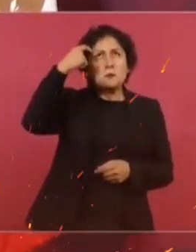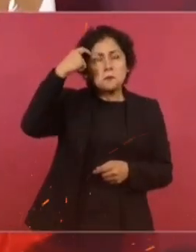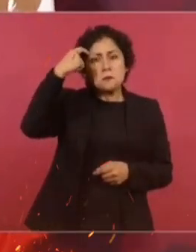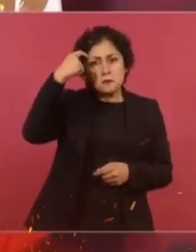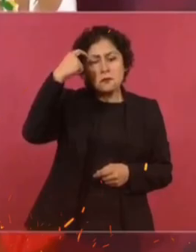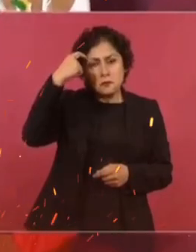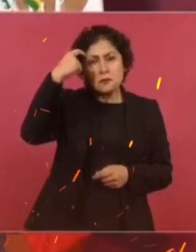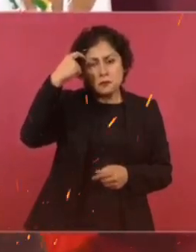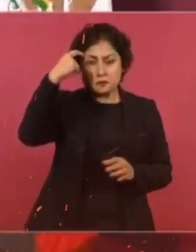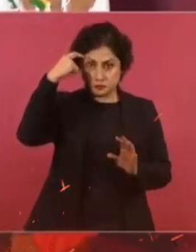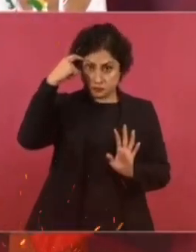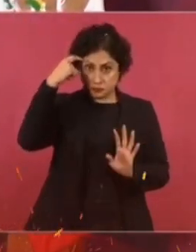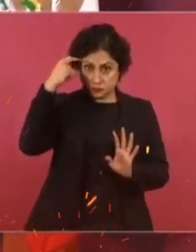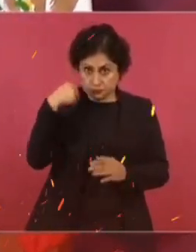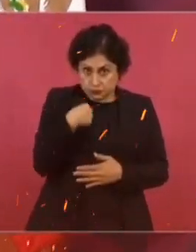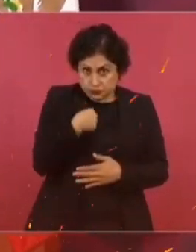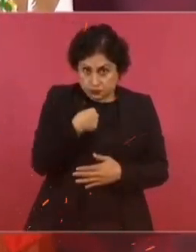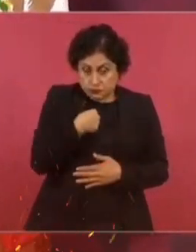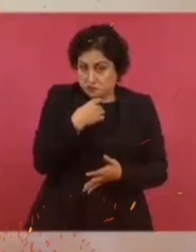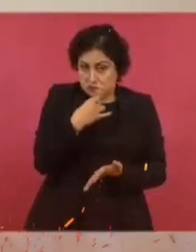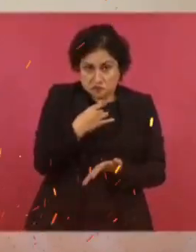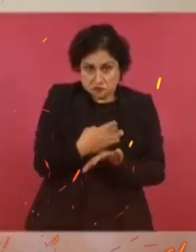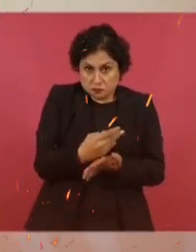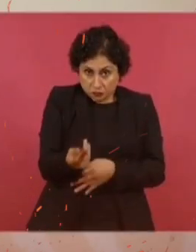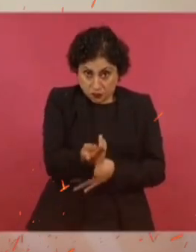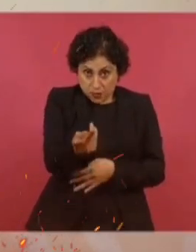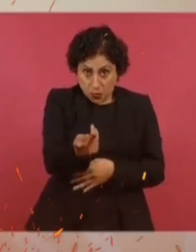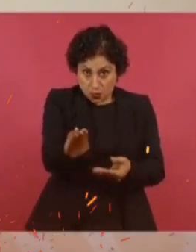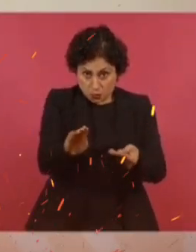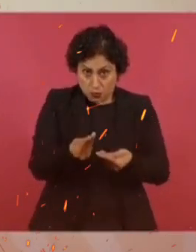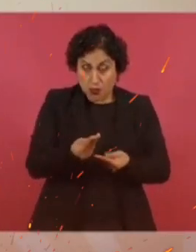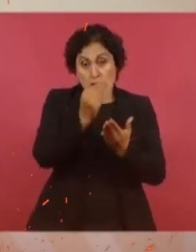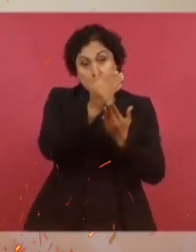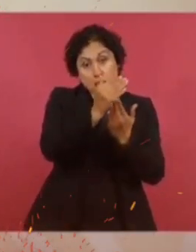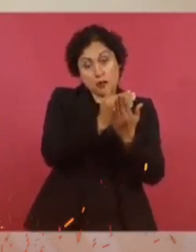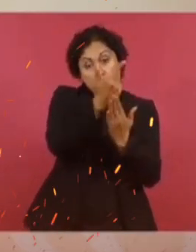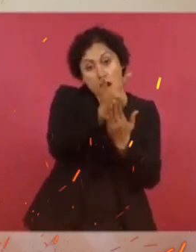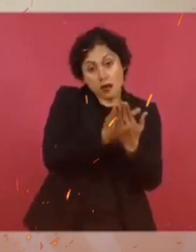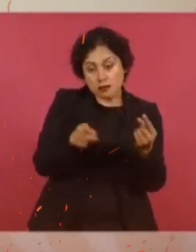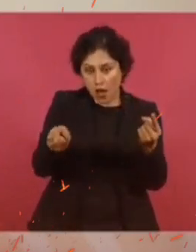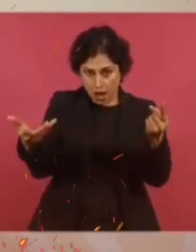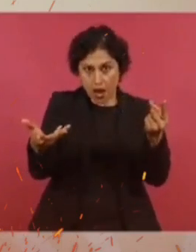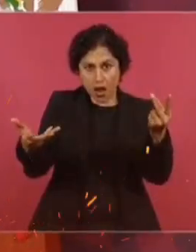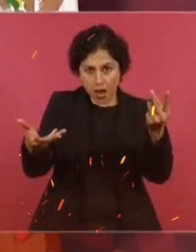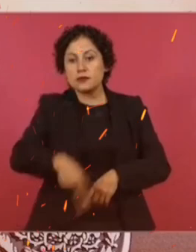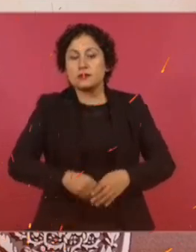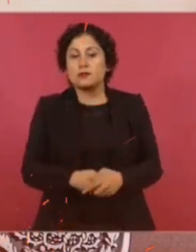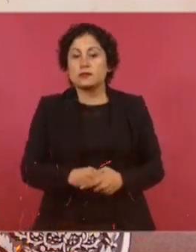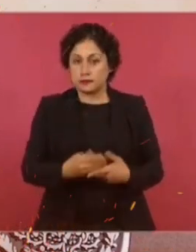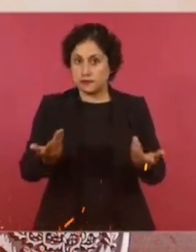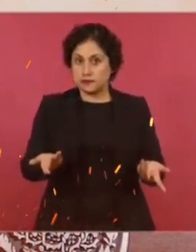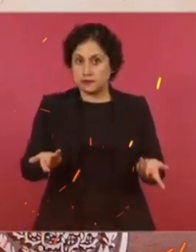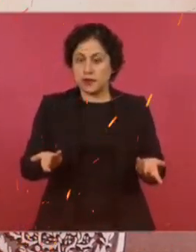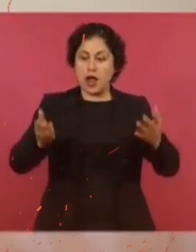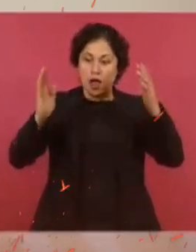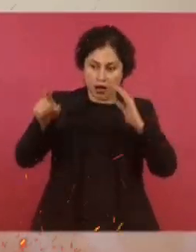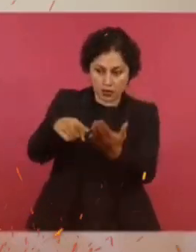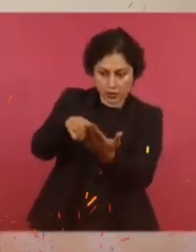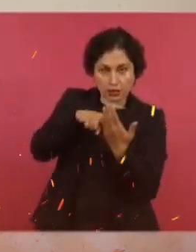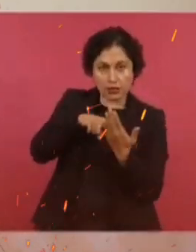Y yo nada más lo único que quiero es que me hagan un listado de todo lo que han hecho en beneficio del pueblo. Para que yo pueda sacar